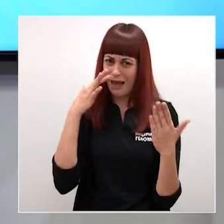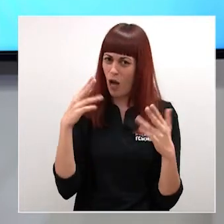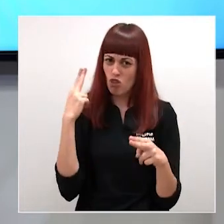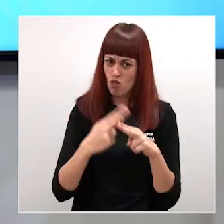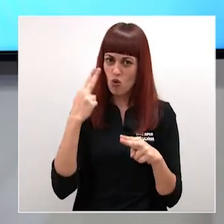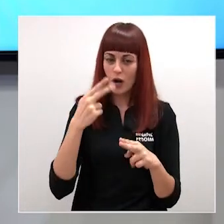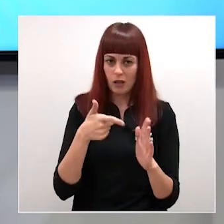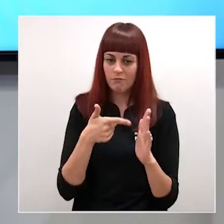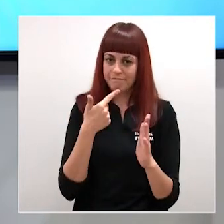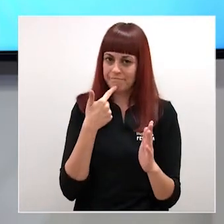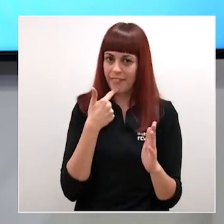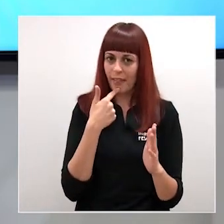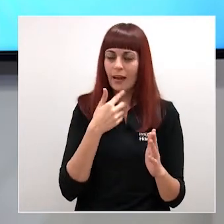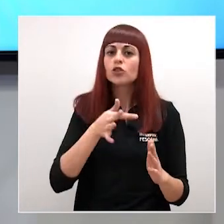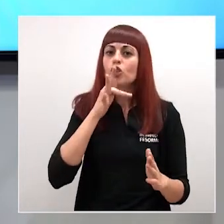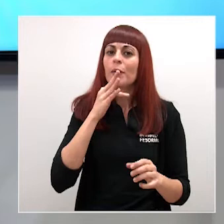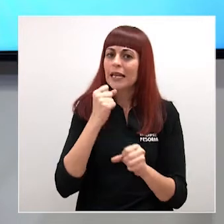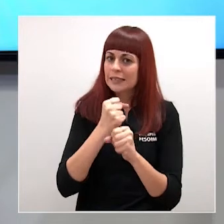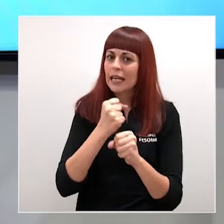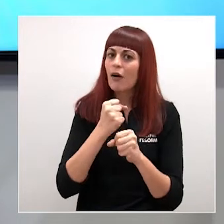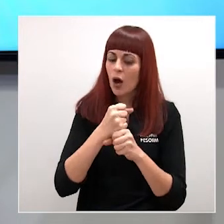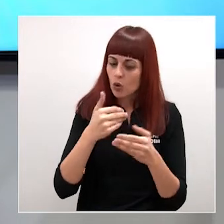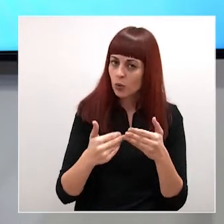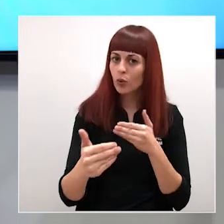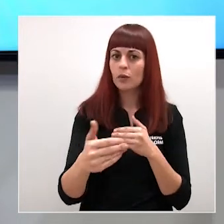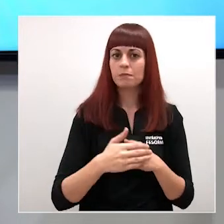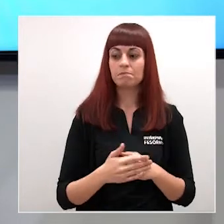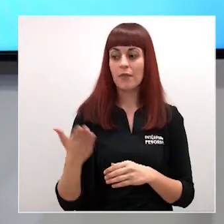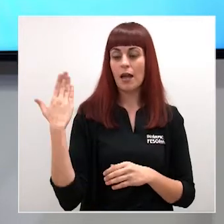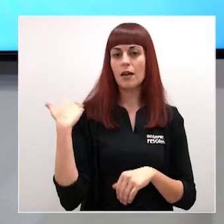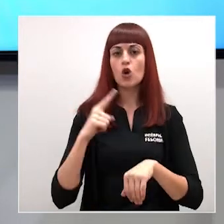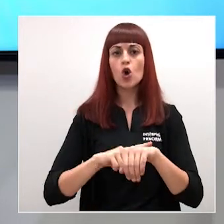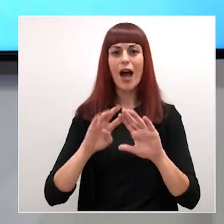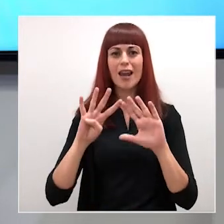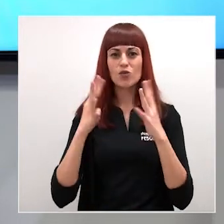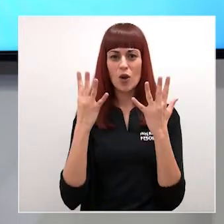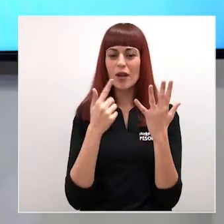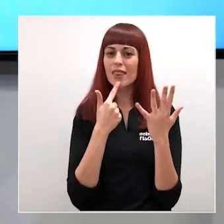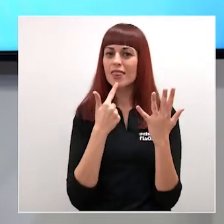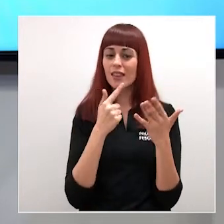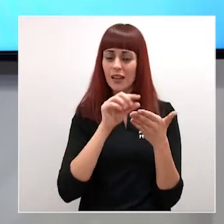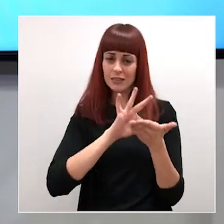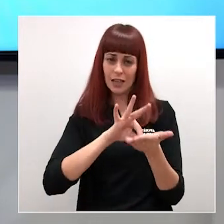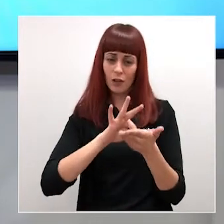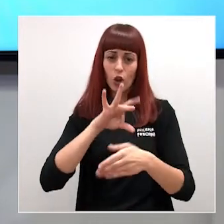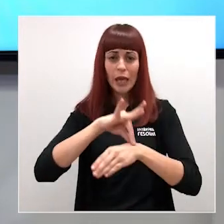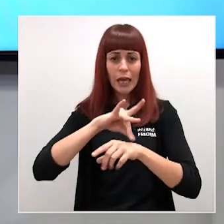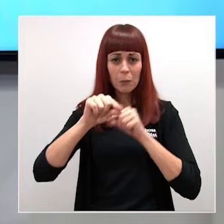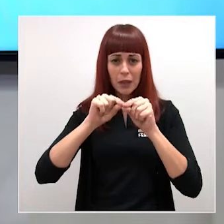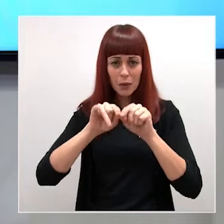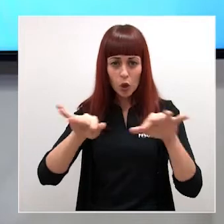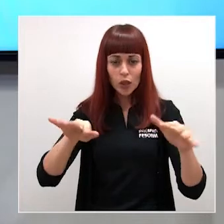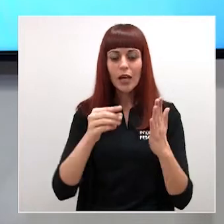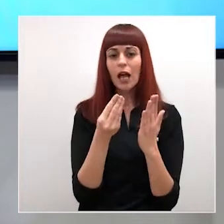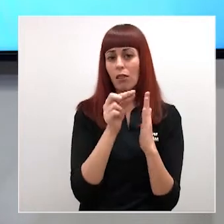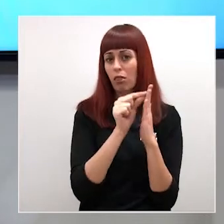recuerda diariamente que aún nos queda trabajo por hacer. Este parte, ayer a las 21 horas, reflejaba según el Servicio de Epidemiología las